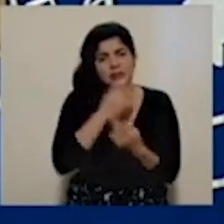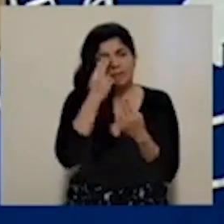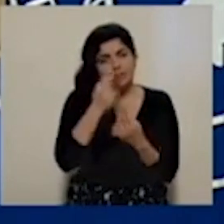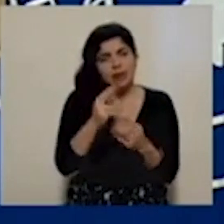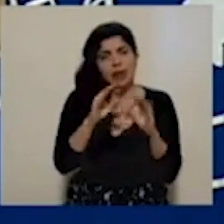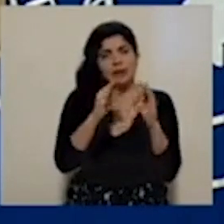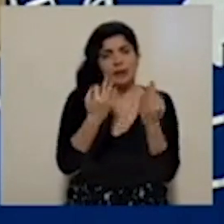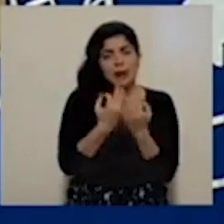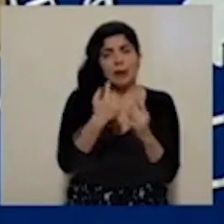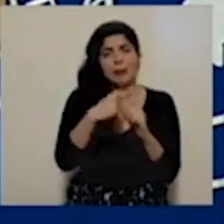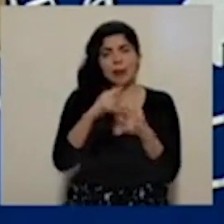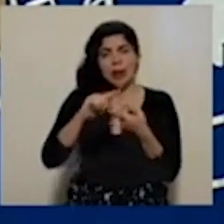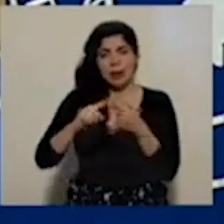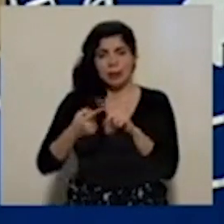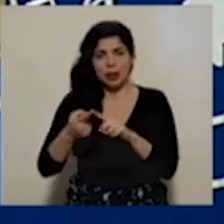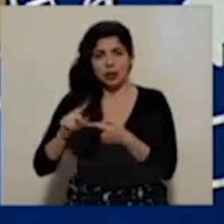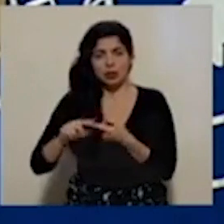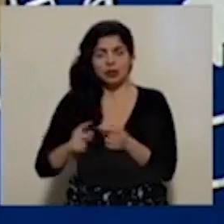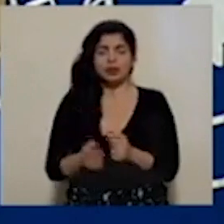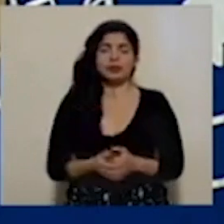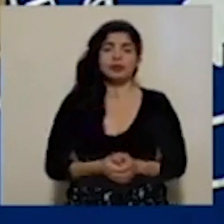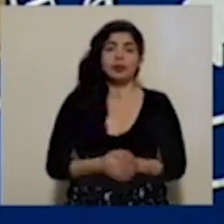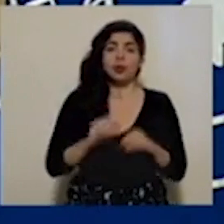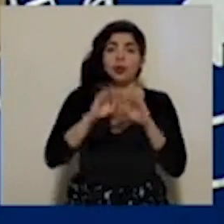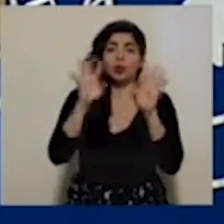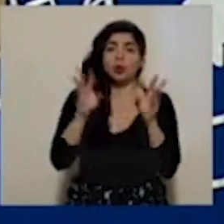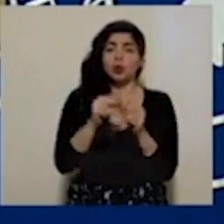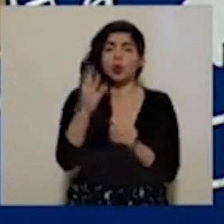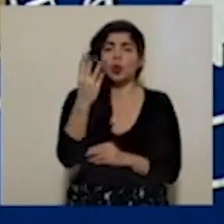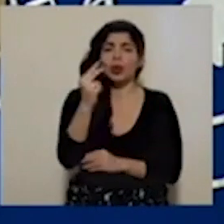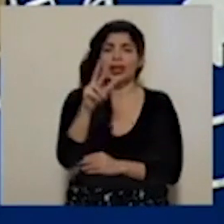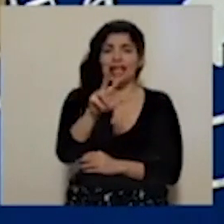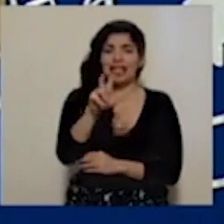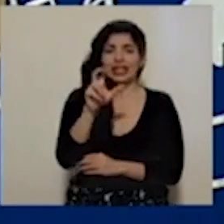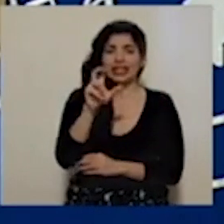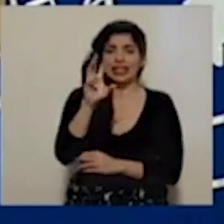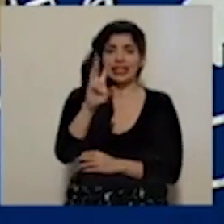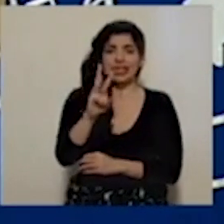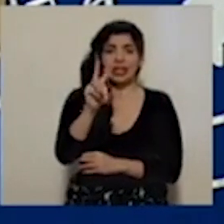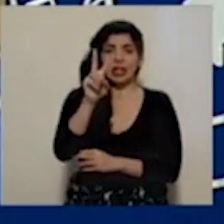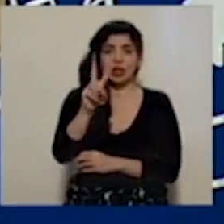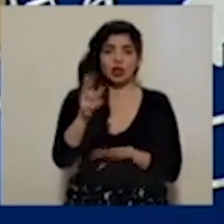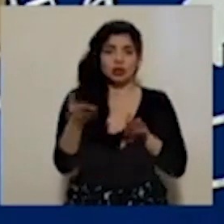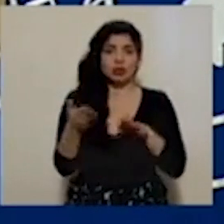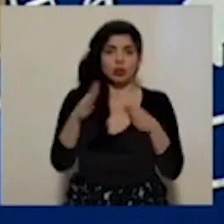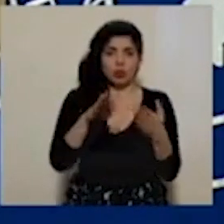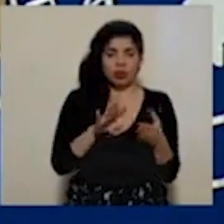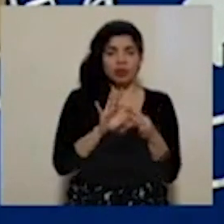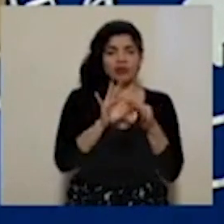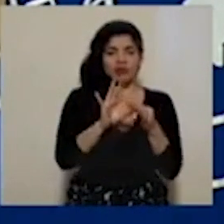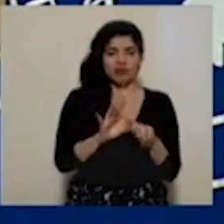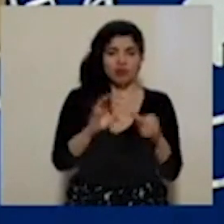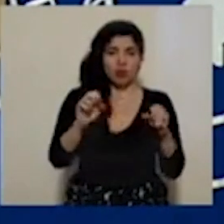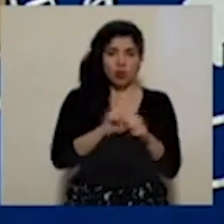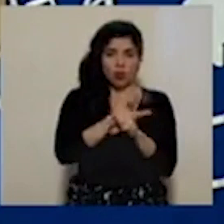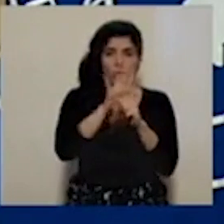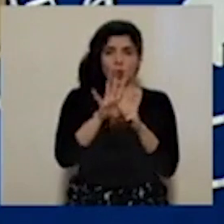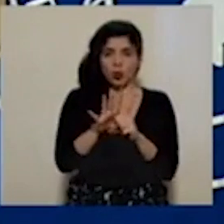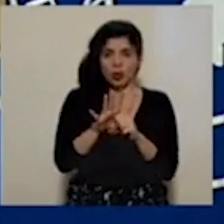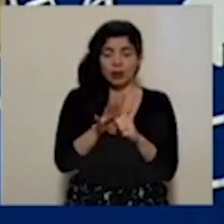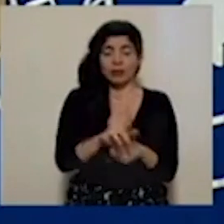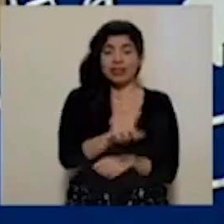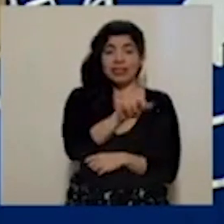familia y amigos. En total se contabilizan 362 fallecimientos relacionados con COVID-19,